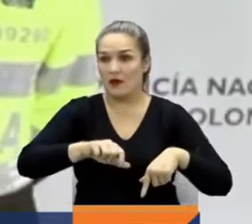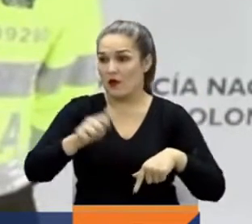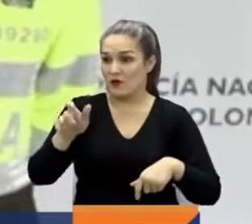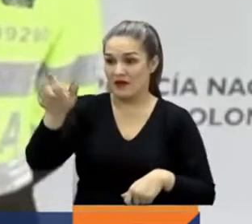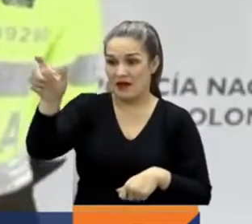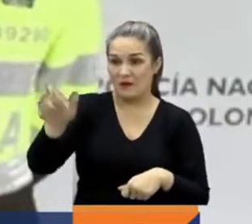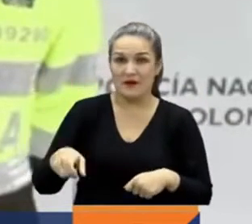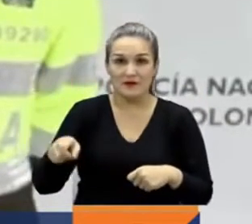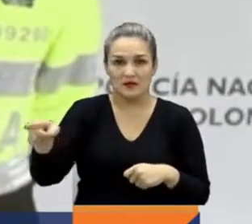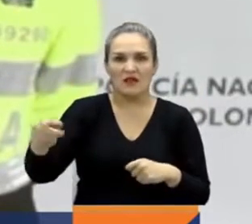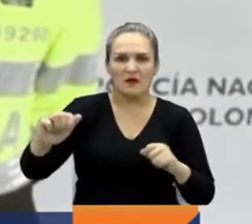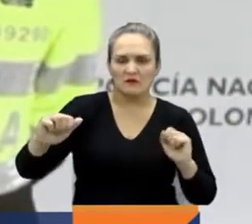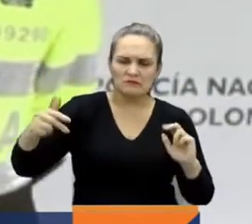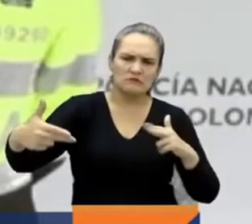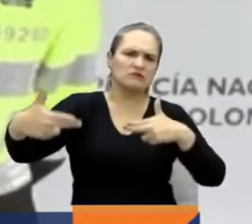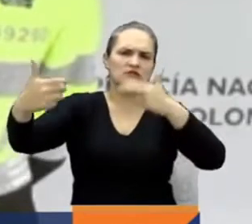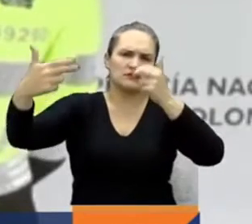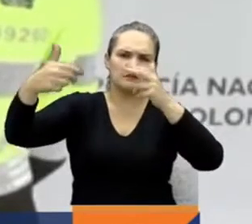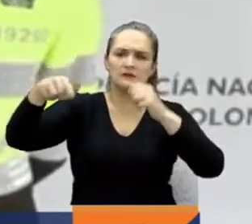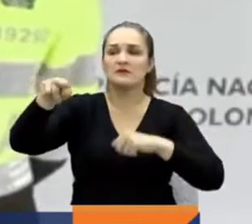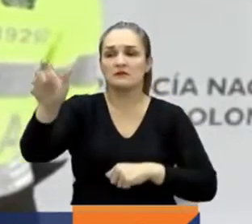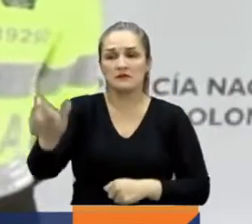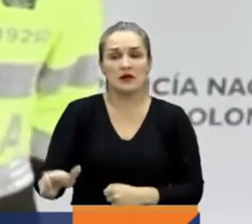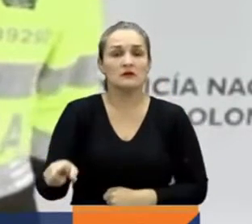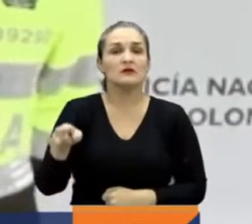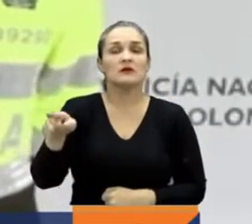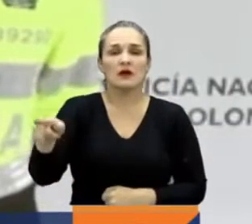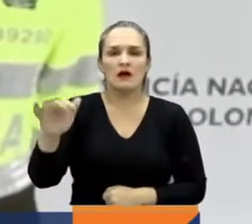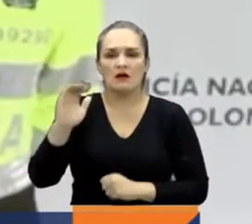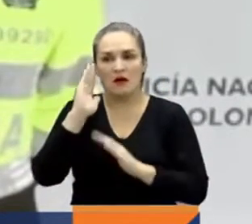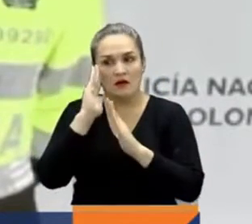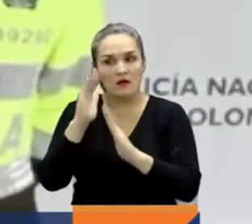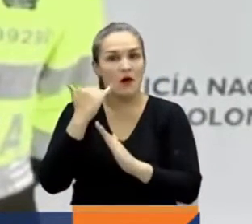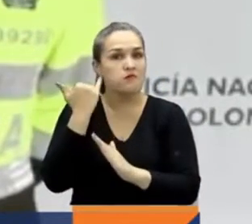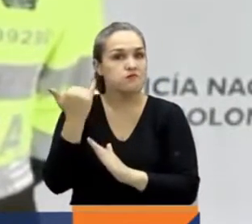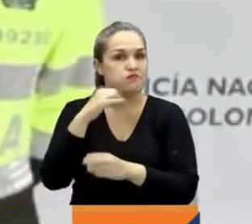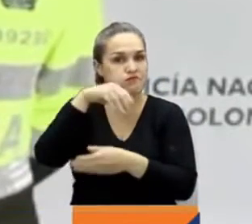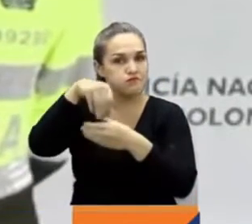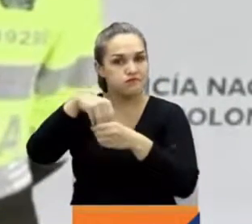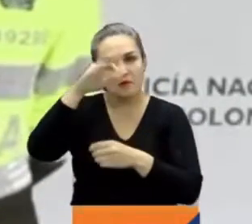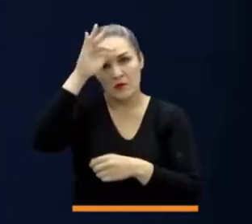presuntos agresores, el cual se encuentra recibiendo atención médica en estos momentos.